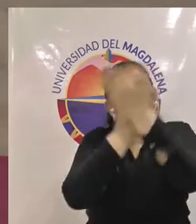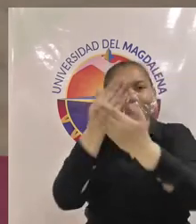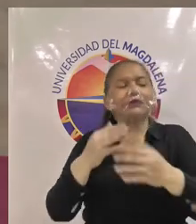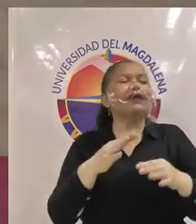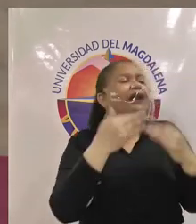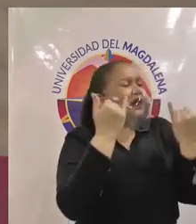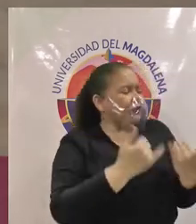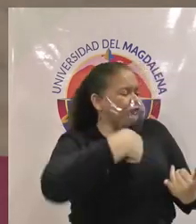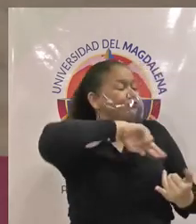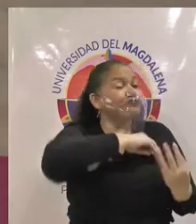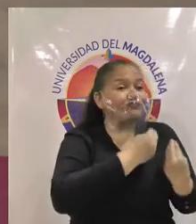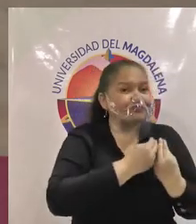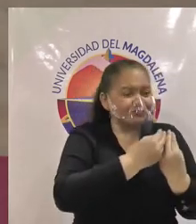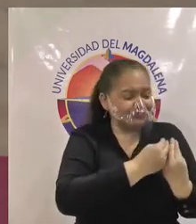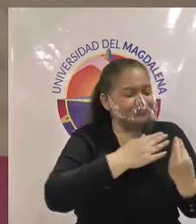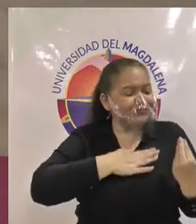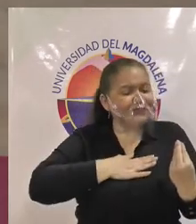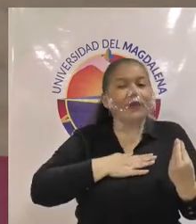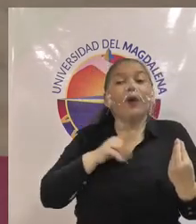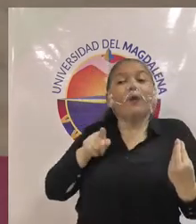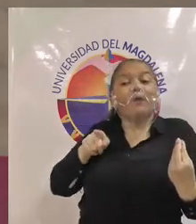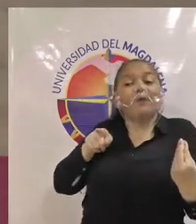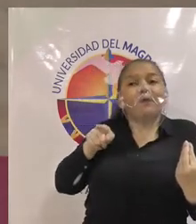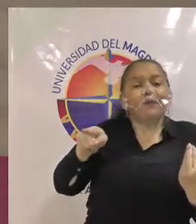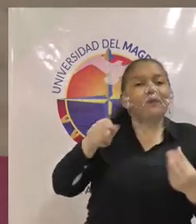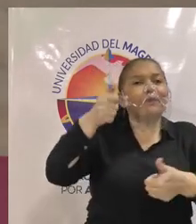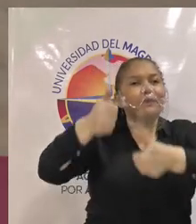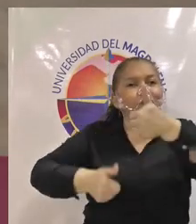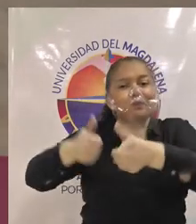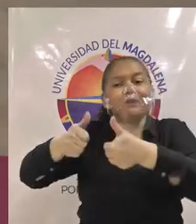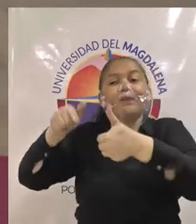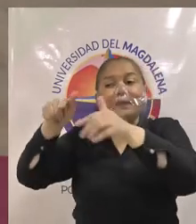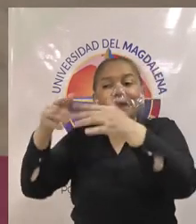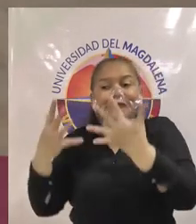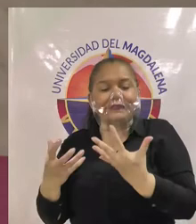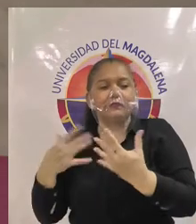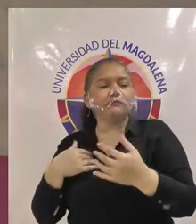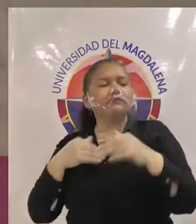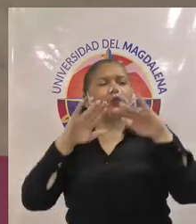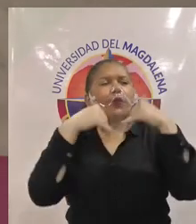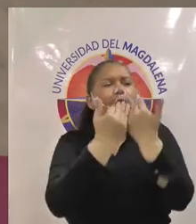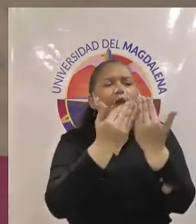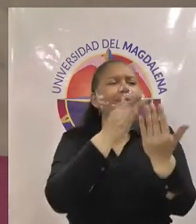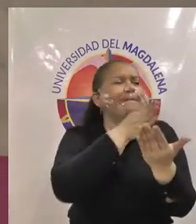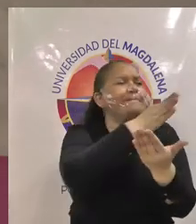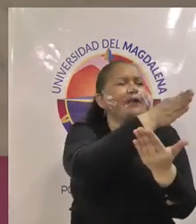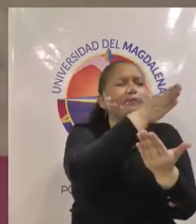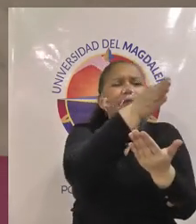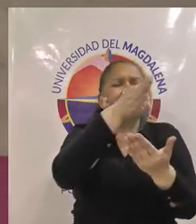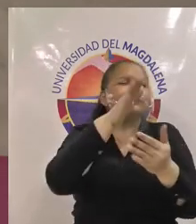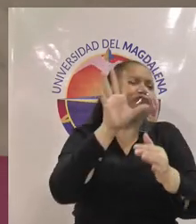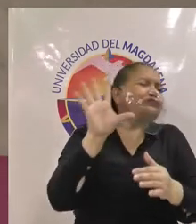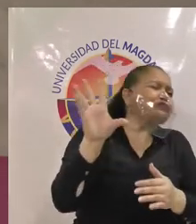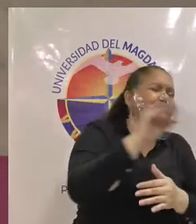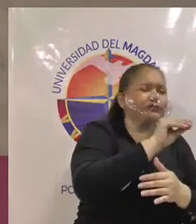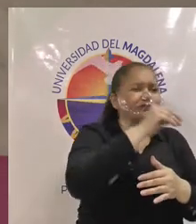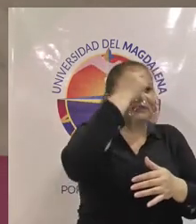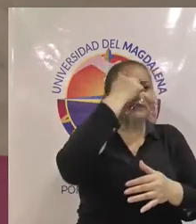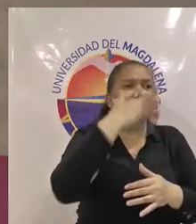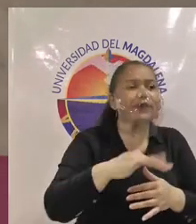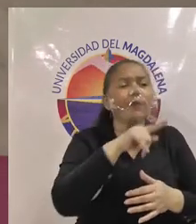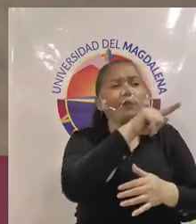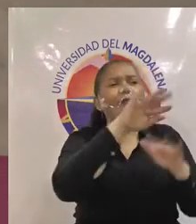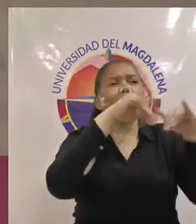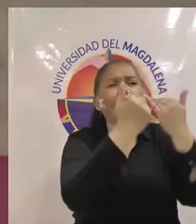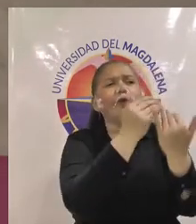por medio de este voluntariado ir a todos los colegios públicos de Santa Marta y del Magdalena de